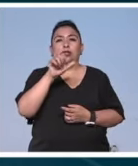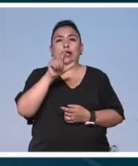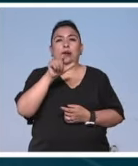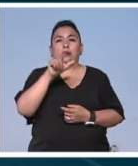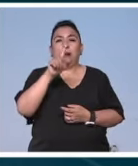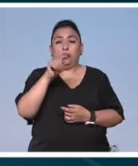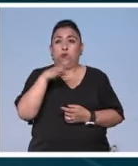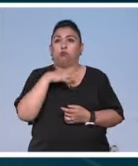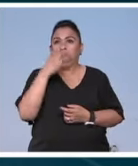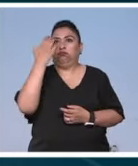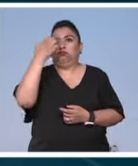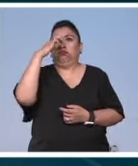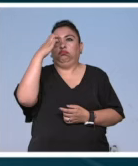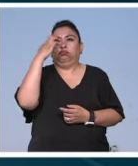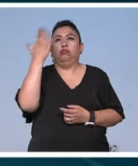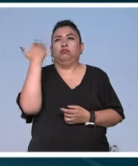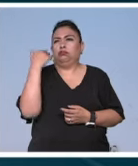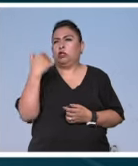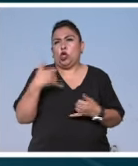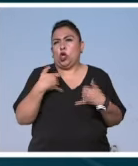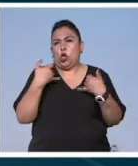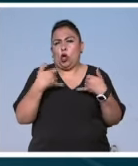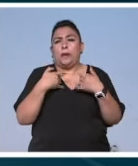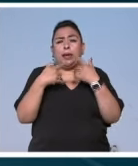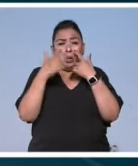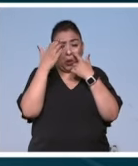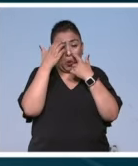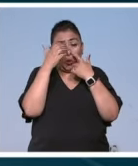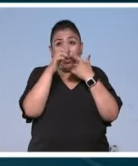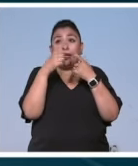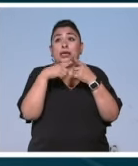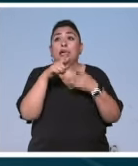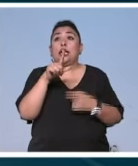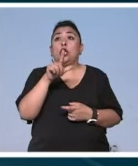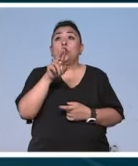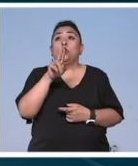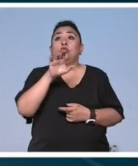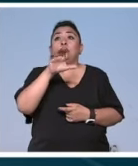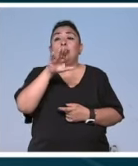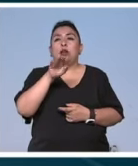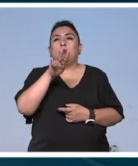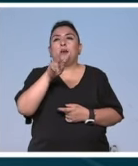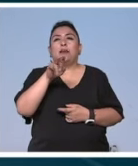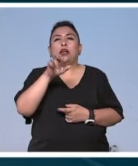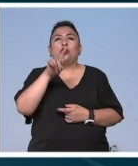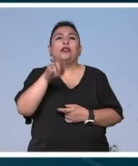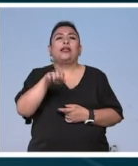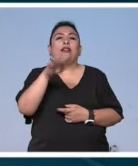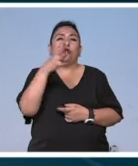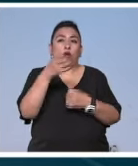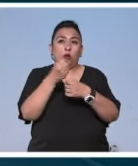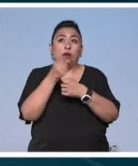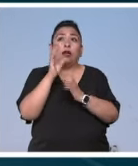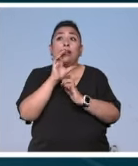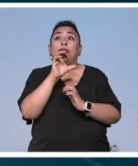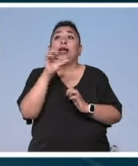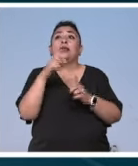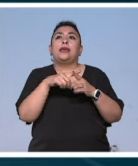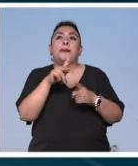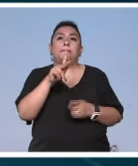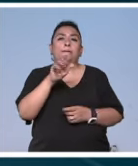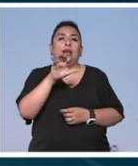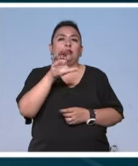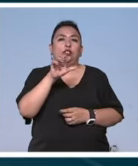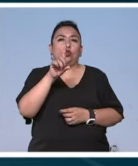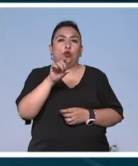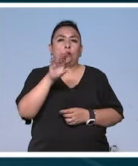quien ha obtenido experiencia desde su corta edad pues conoció al maestro Luciano Pavarotti a los 4 años y le cantó al famoso Plácido